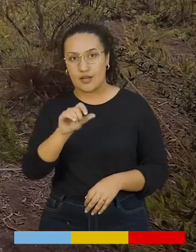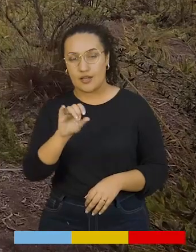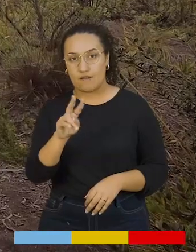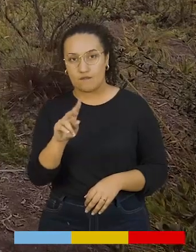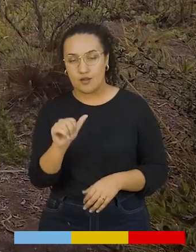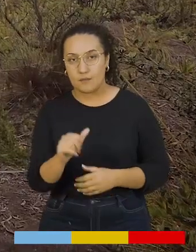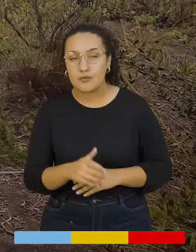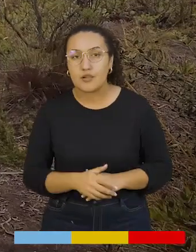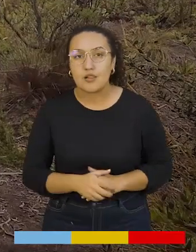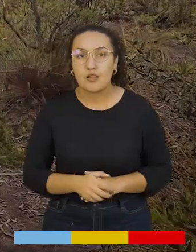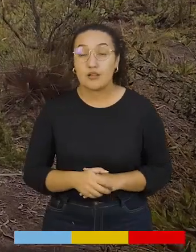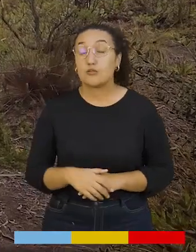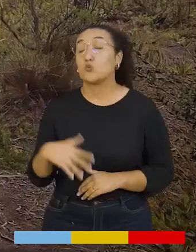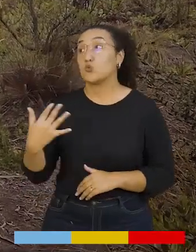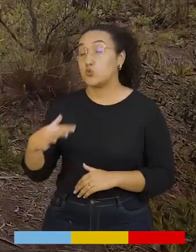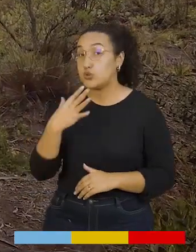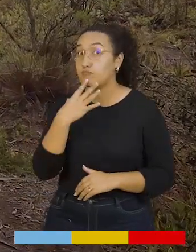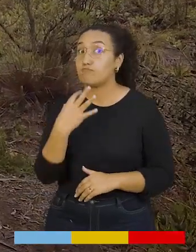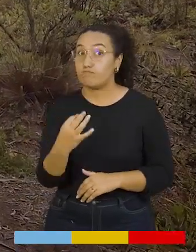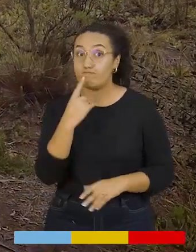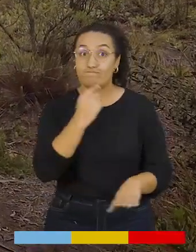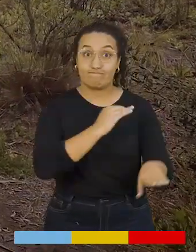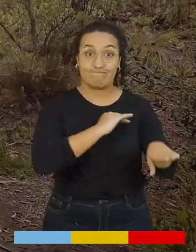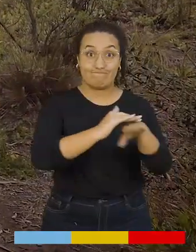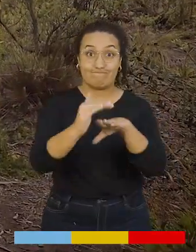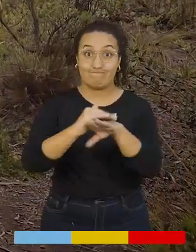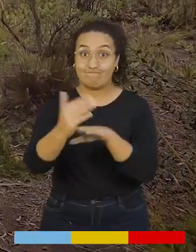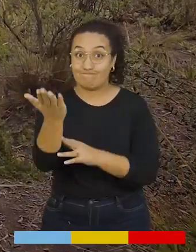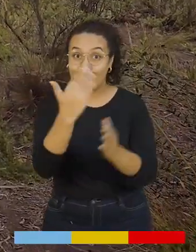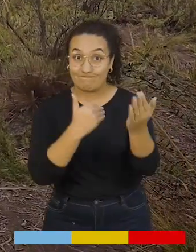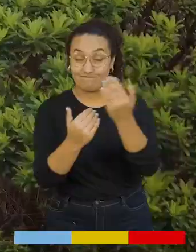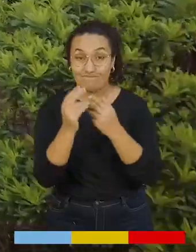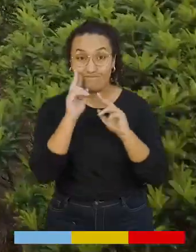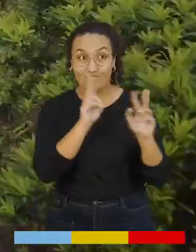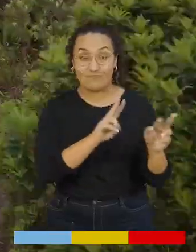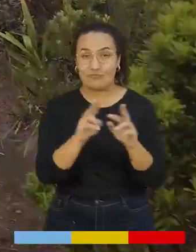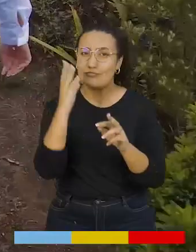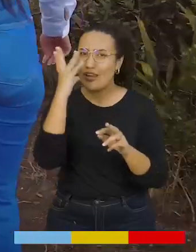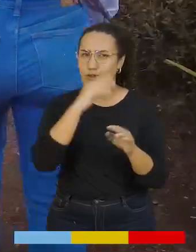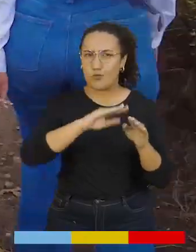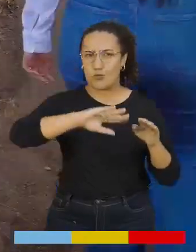el Chimblón. De verdad que invitadísimos para que puedan apreciar estos hermosos paisajes.